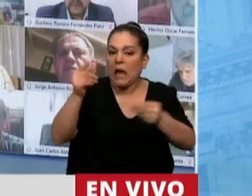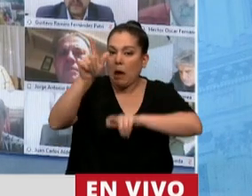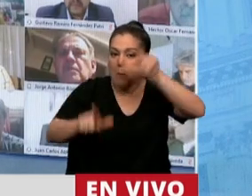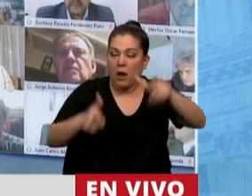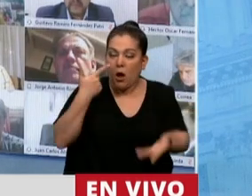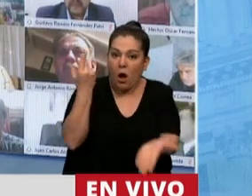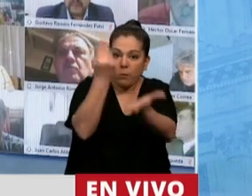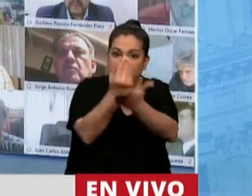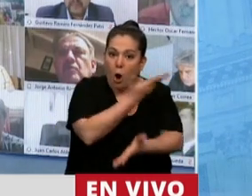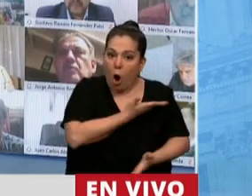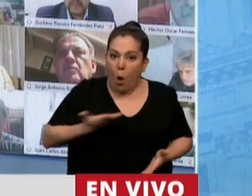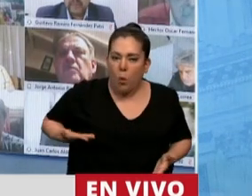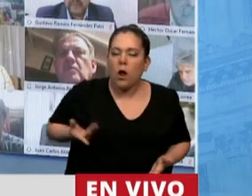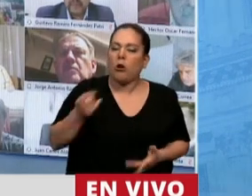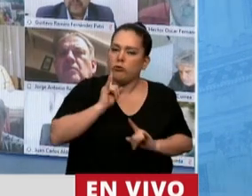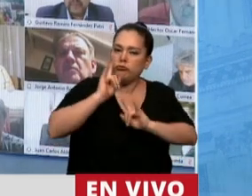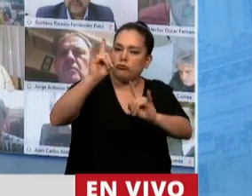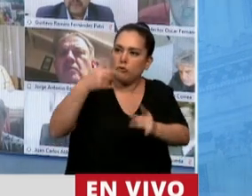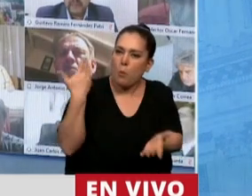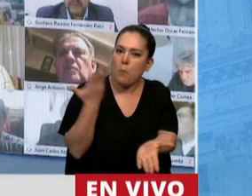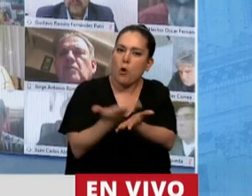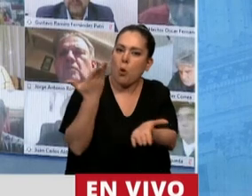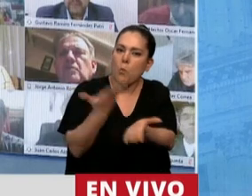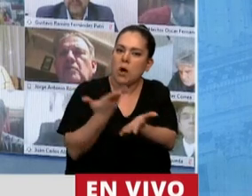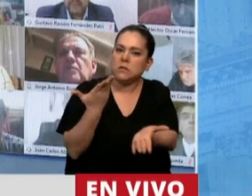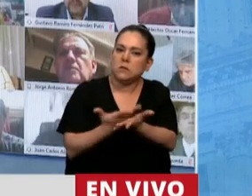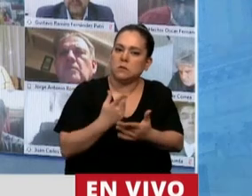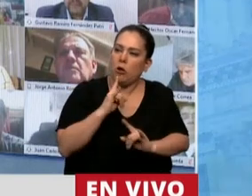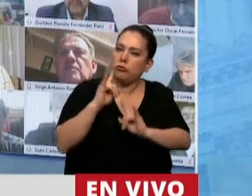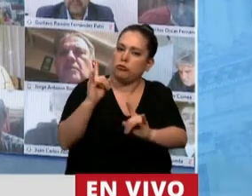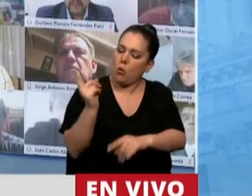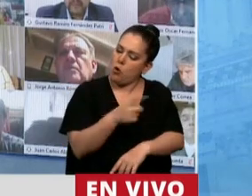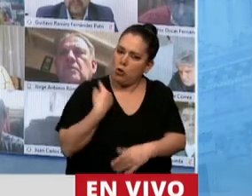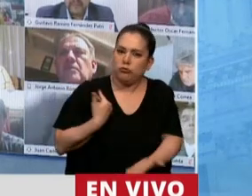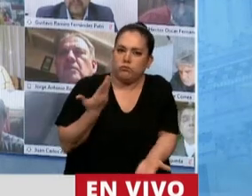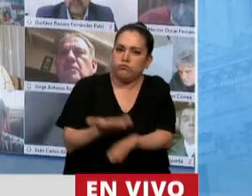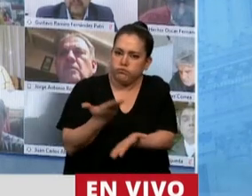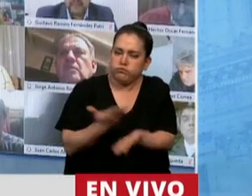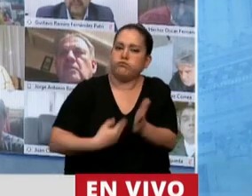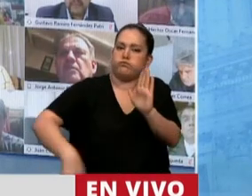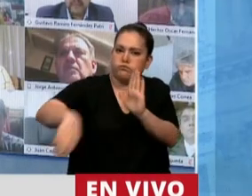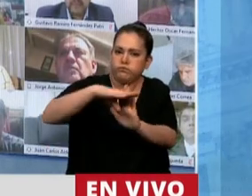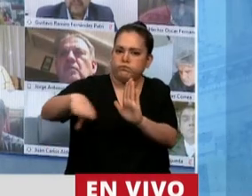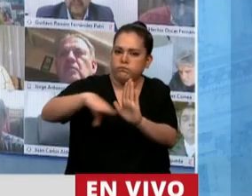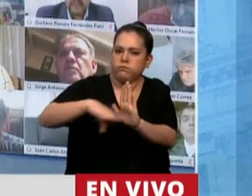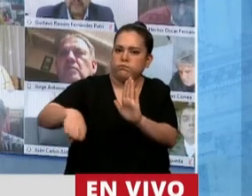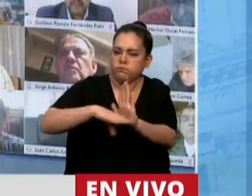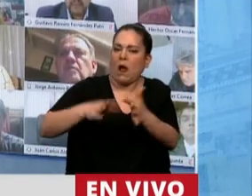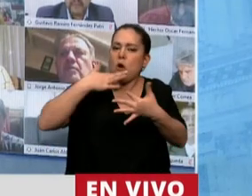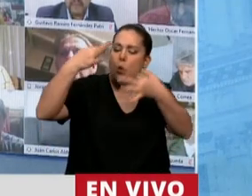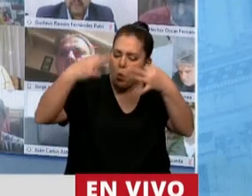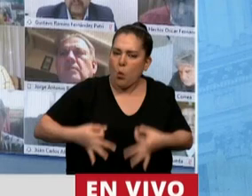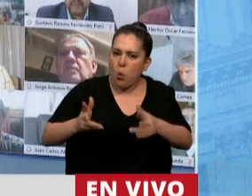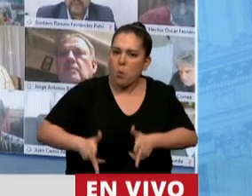son los que tienen que proponer. Nosotros hemos propuesto medidas y vamos a cumplir con la